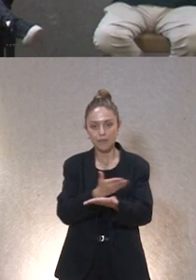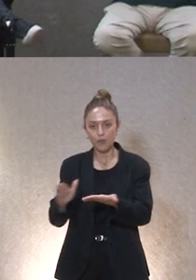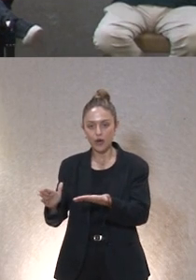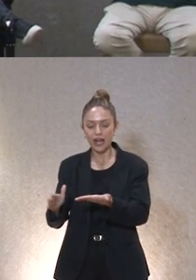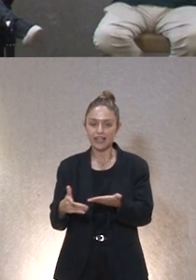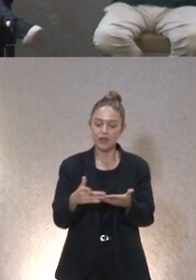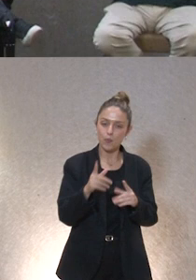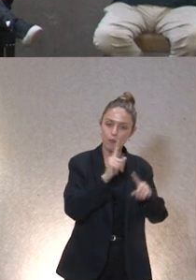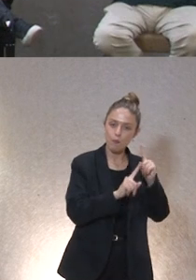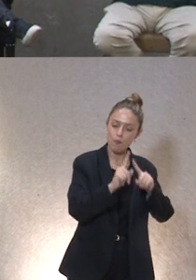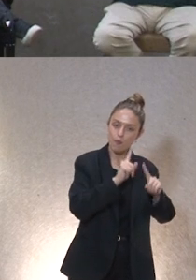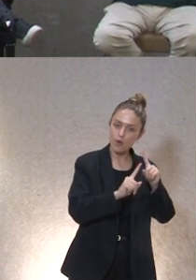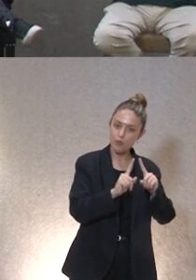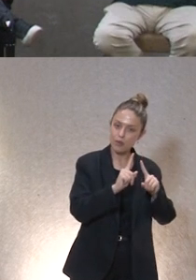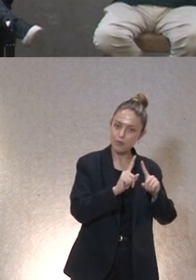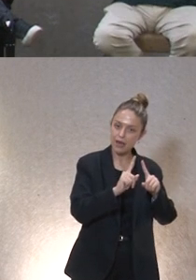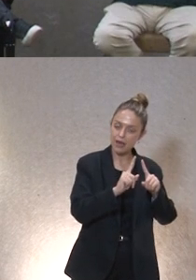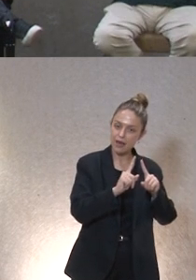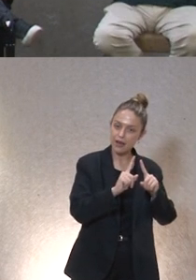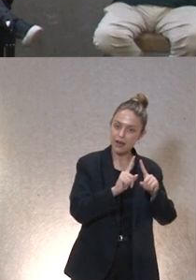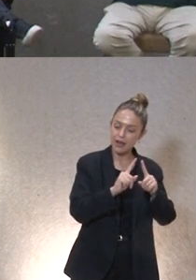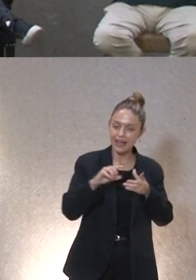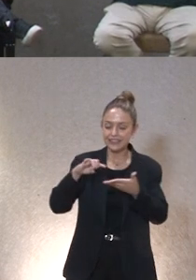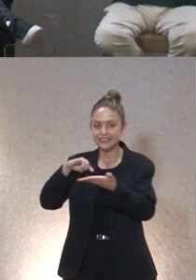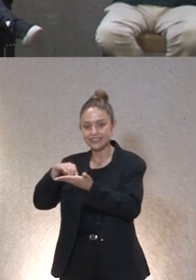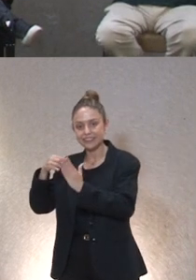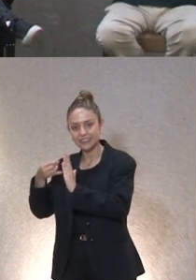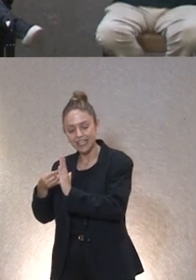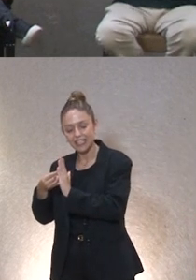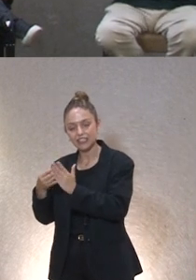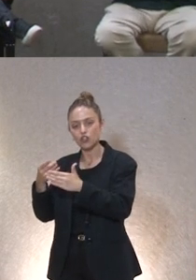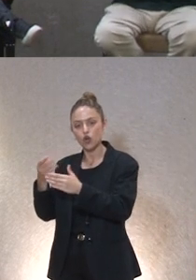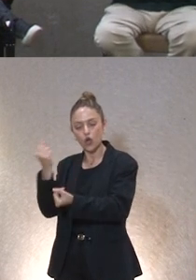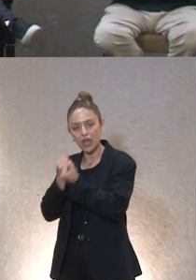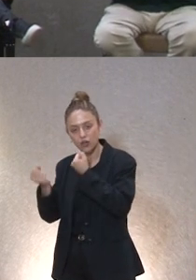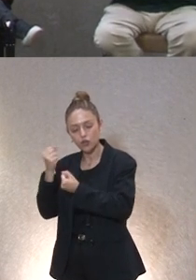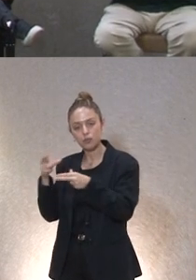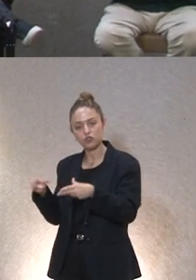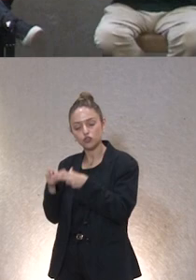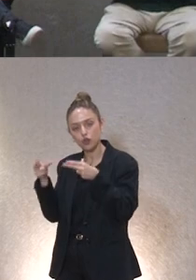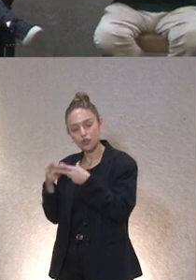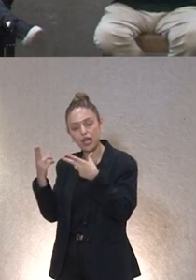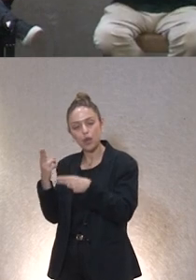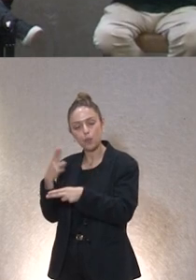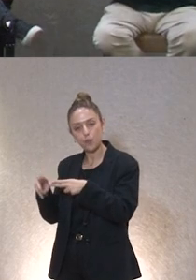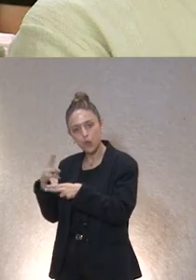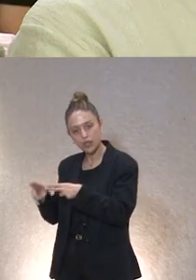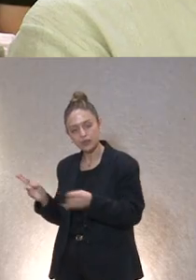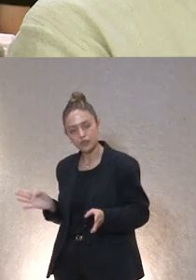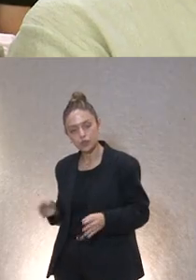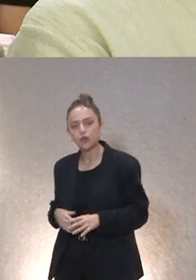ético y cuando un problema es técnico o económico o social o político y